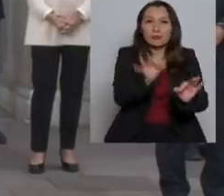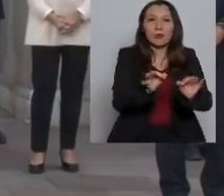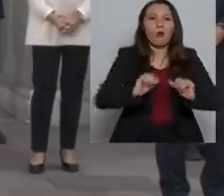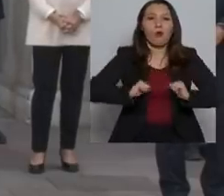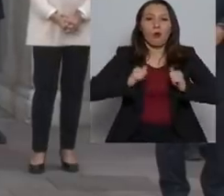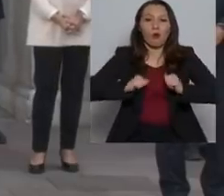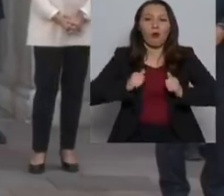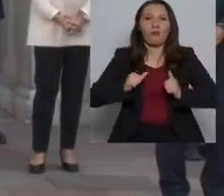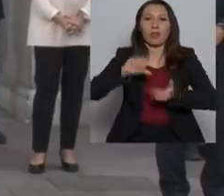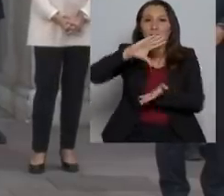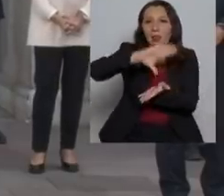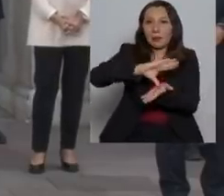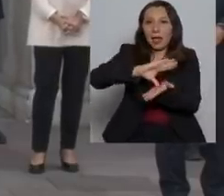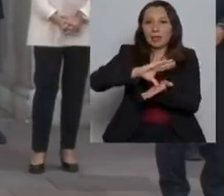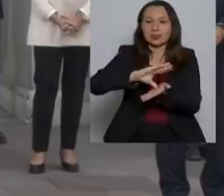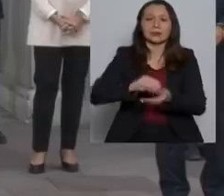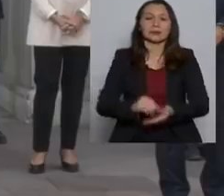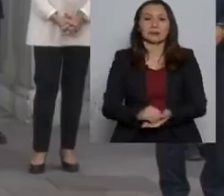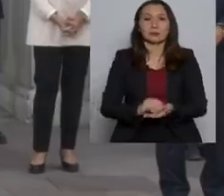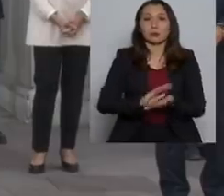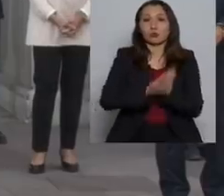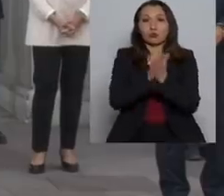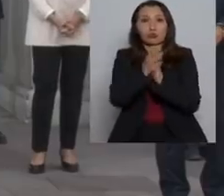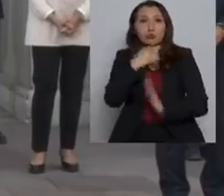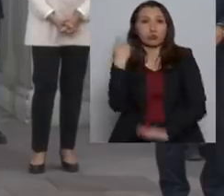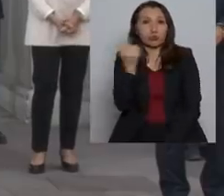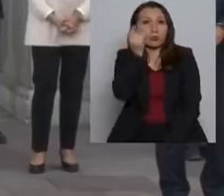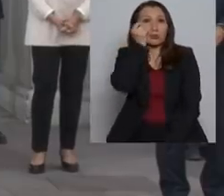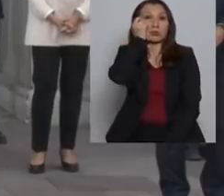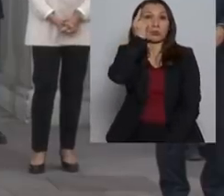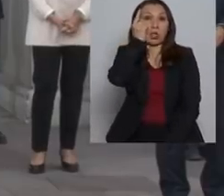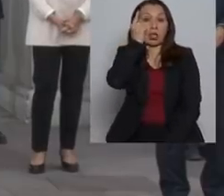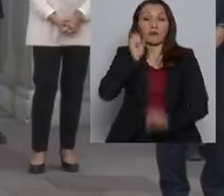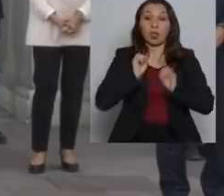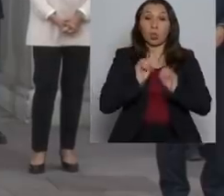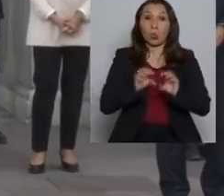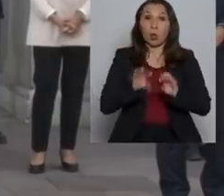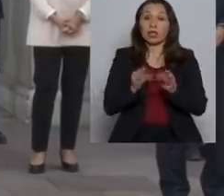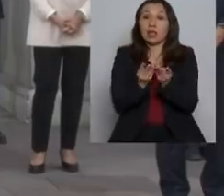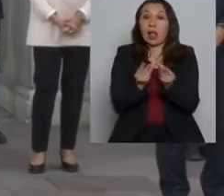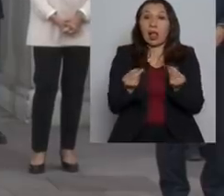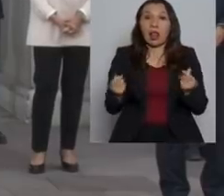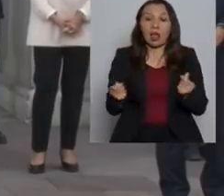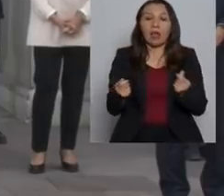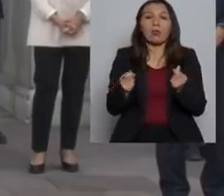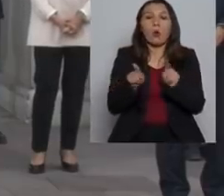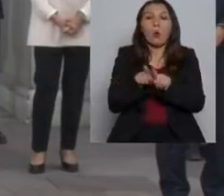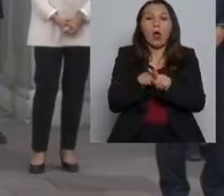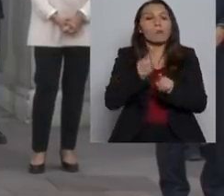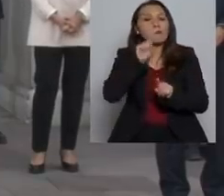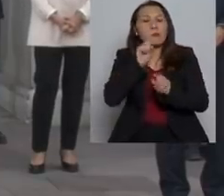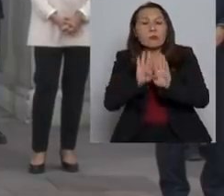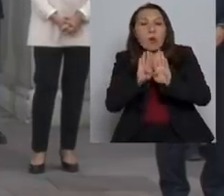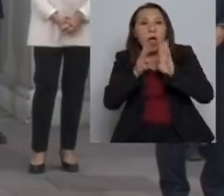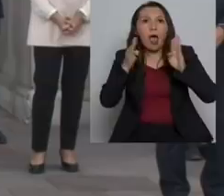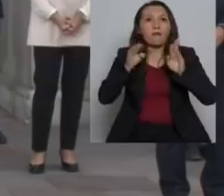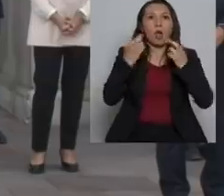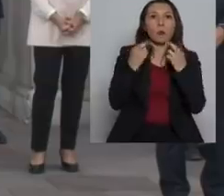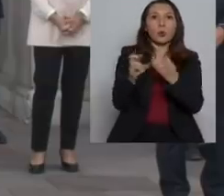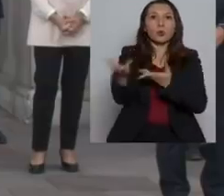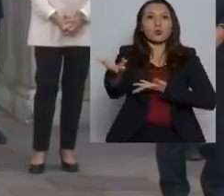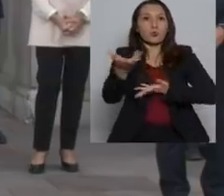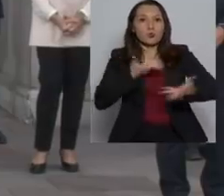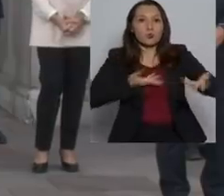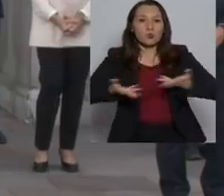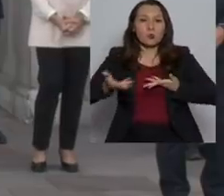jóvenes de nuestro país. Todos sabemos que una educación de calidad abre un mundo de oportunidades.